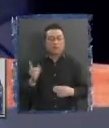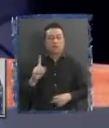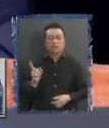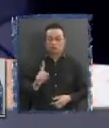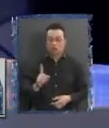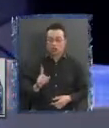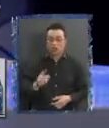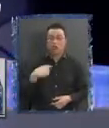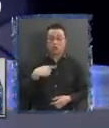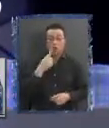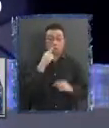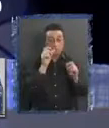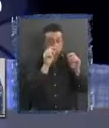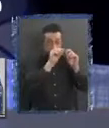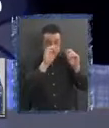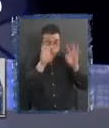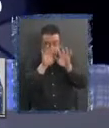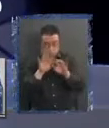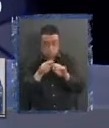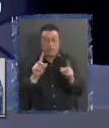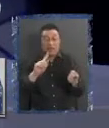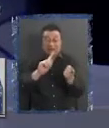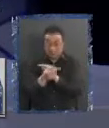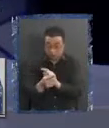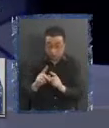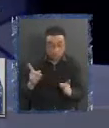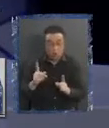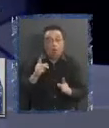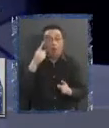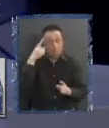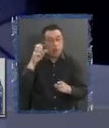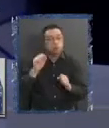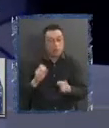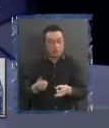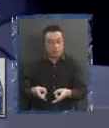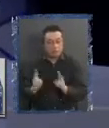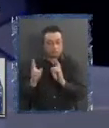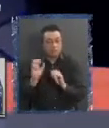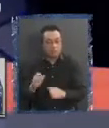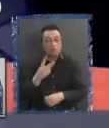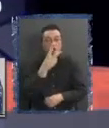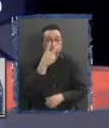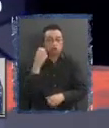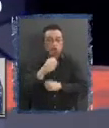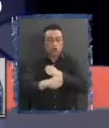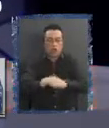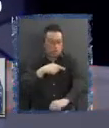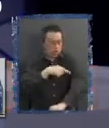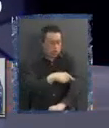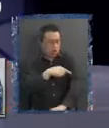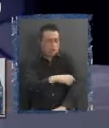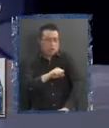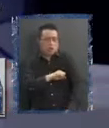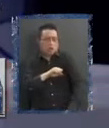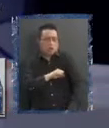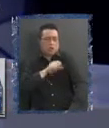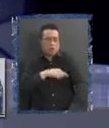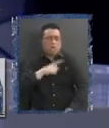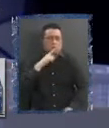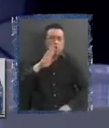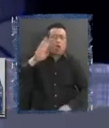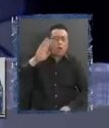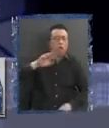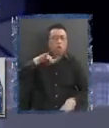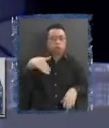no cambia la realidad, pero la puede permitir el cambio. Y yo creo que después de 200 años de centralismo y de promesa absolutamente fallida en esta